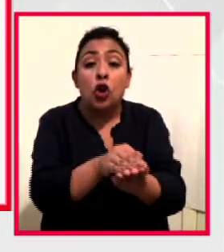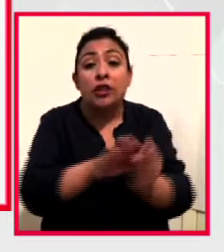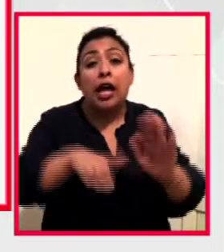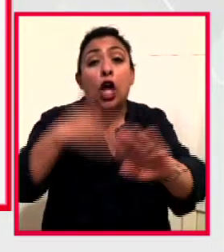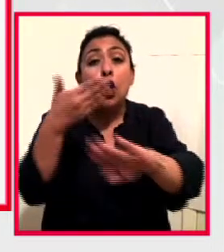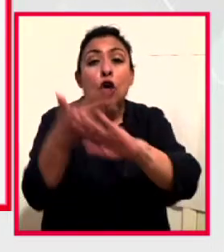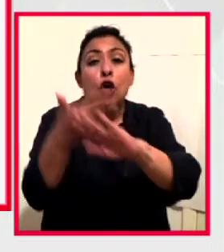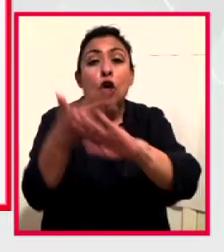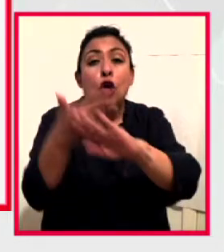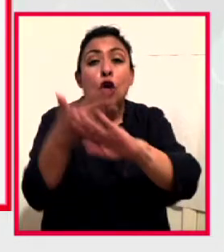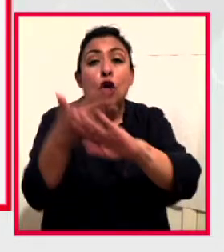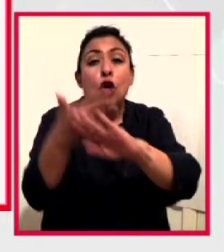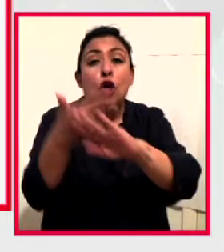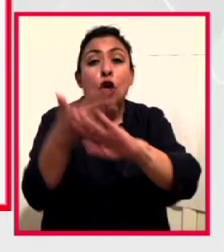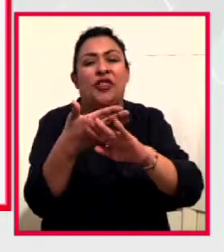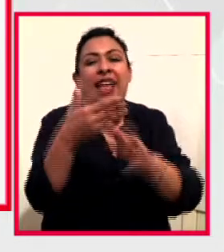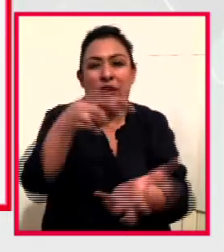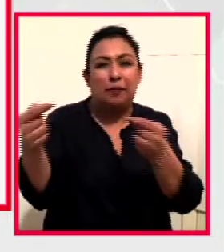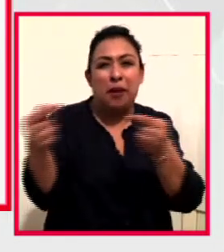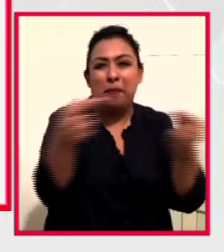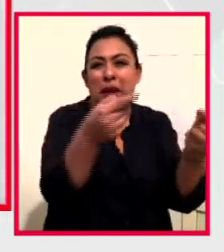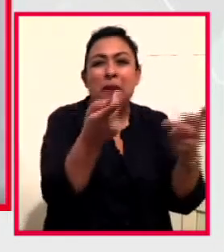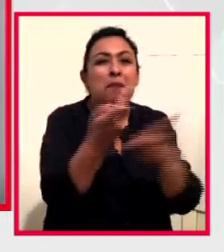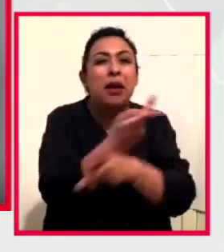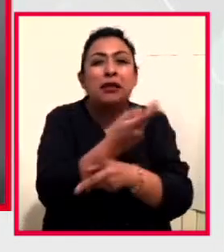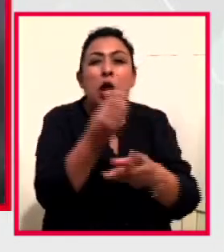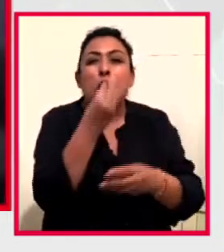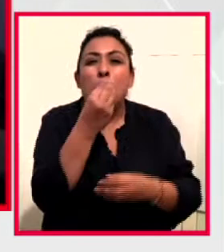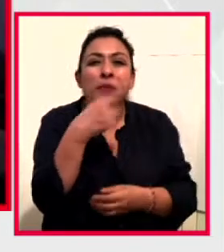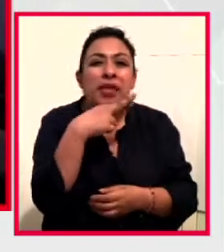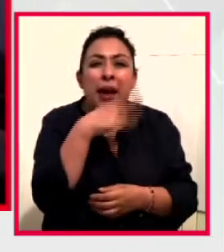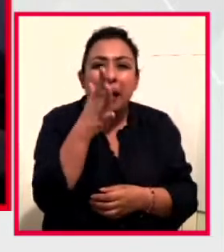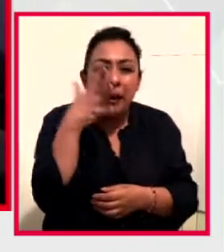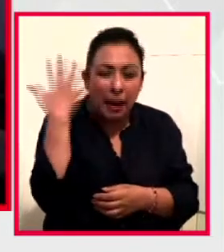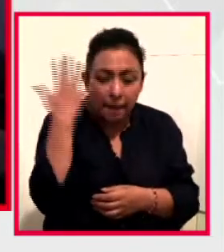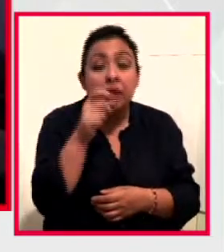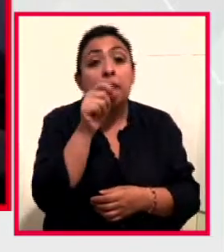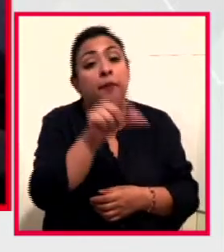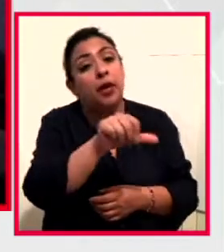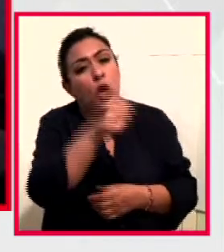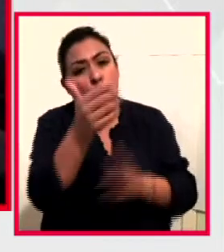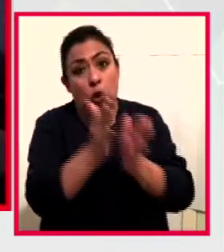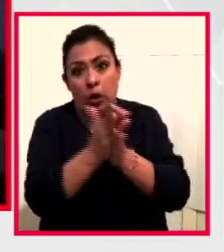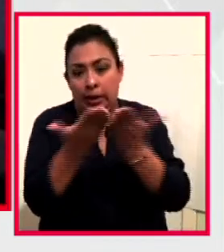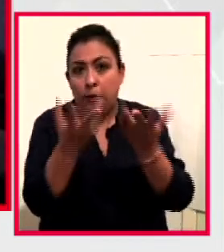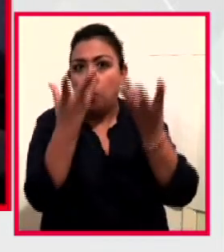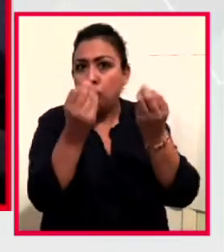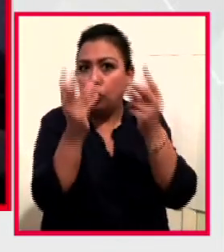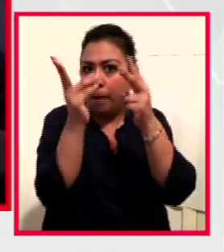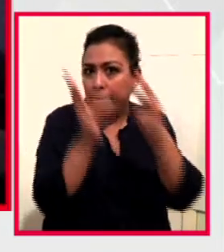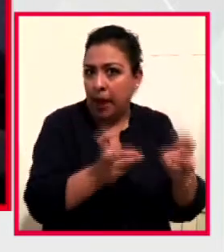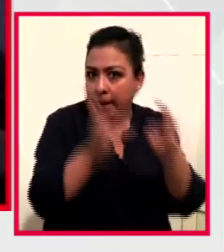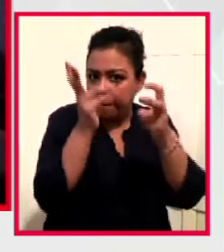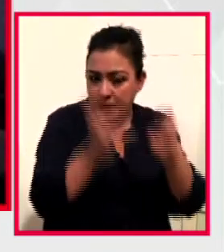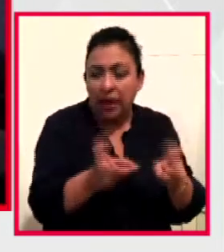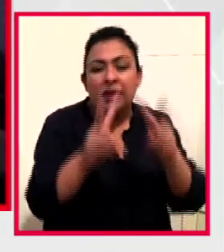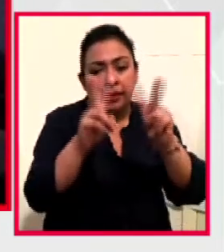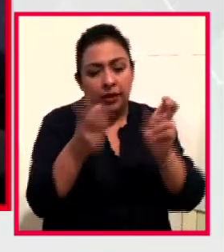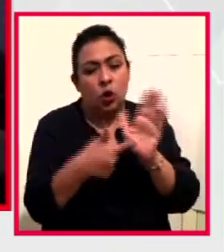Es decir, ¿qué está pasando con esta cultura del fast food? También hay otro de los libros que ha sido muy descargado, es este precisamente,